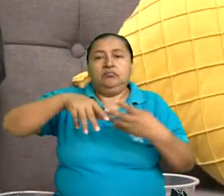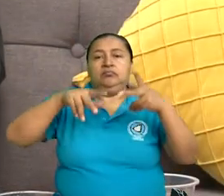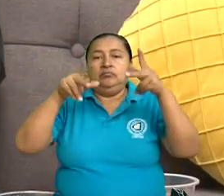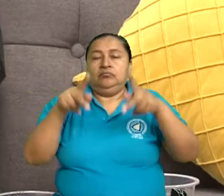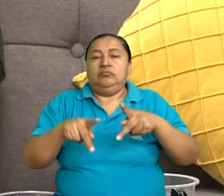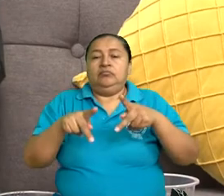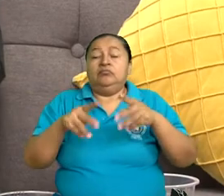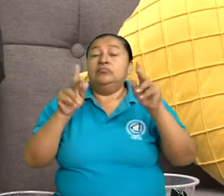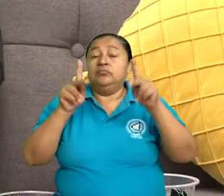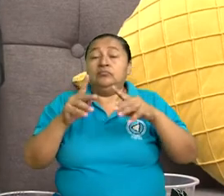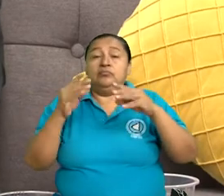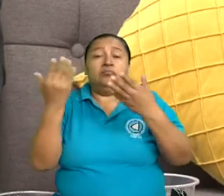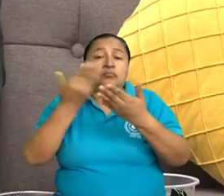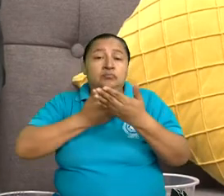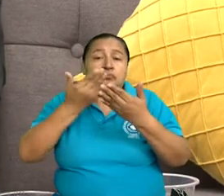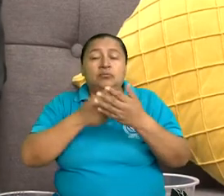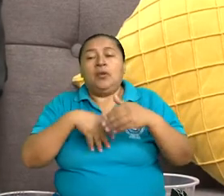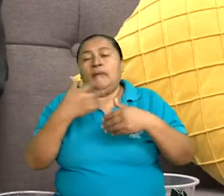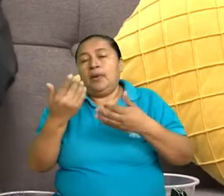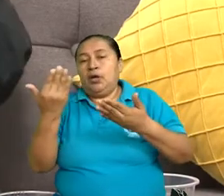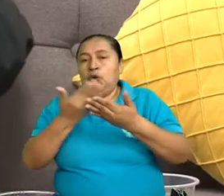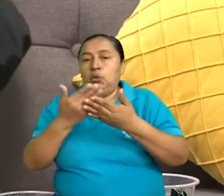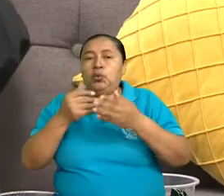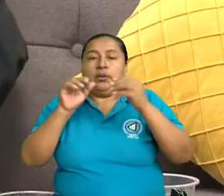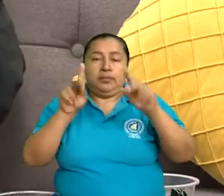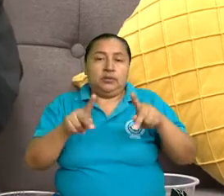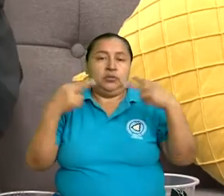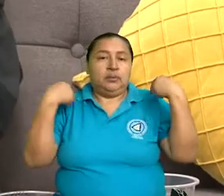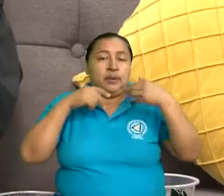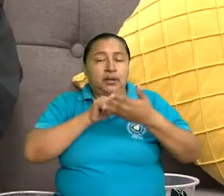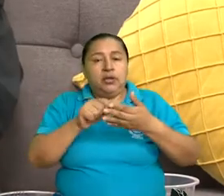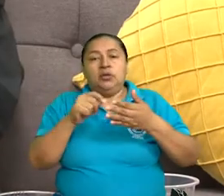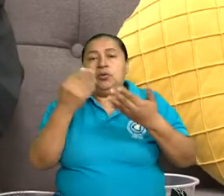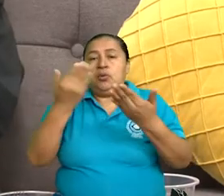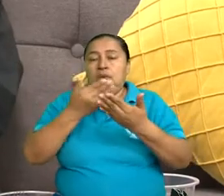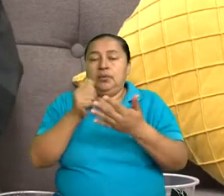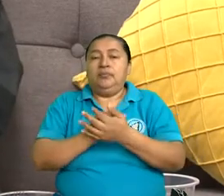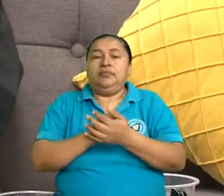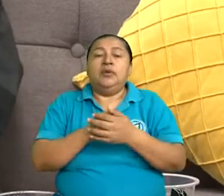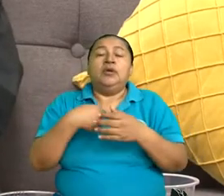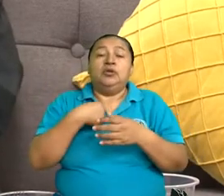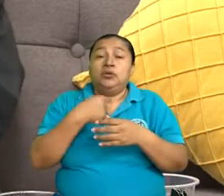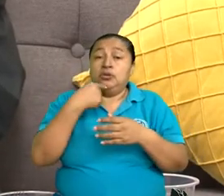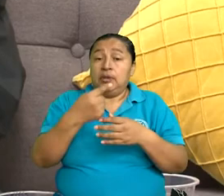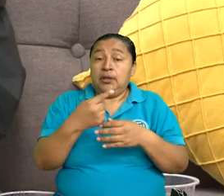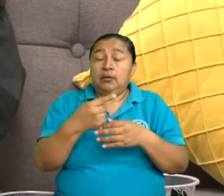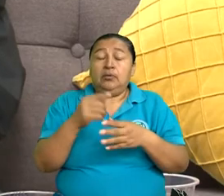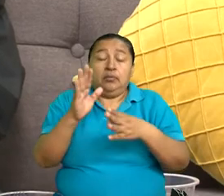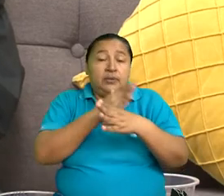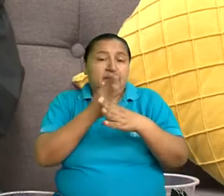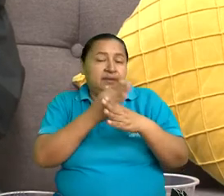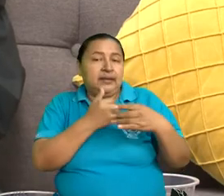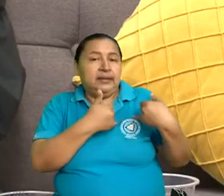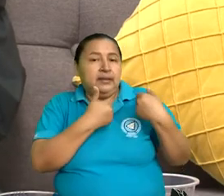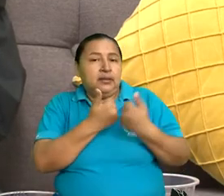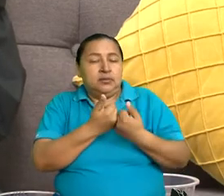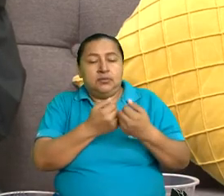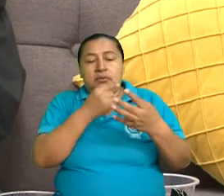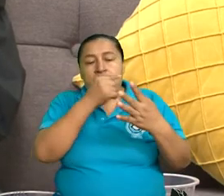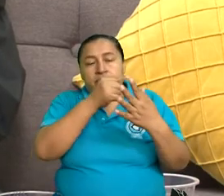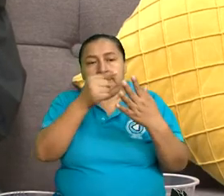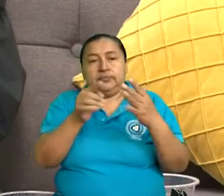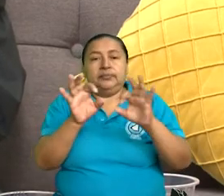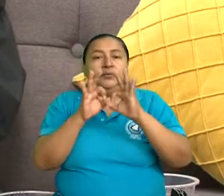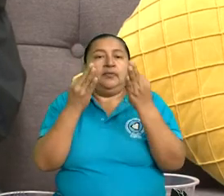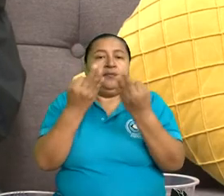educandos con los educadores. Entonces, te voy mencionando cómo desde diferentes instituciones la familia